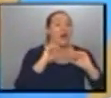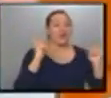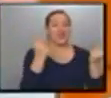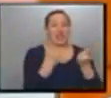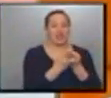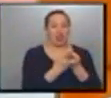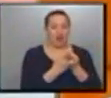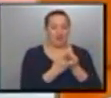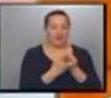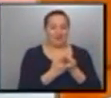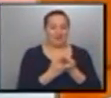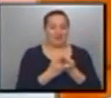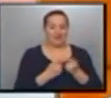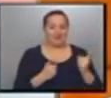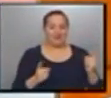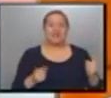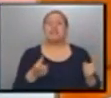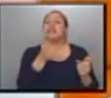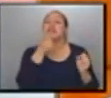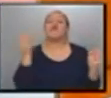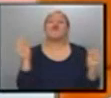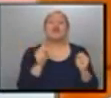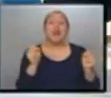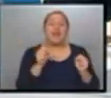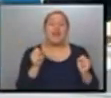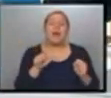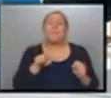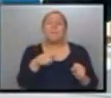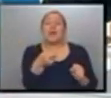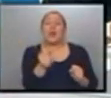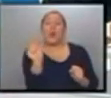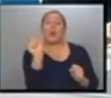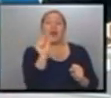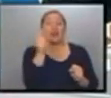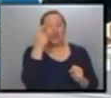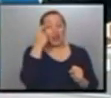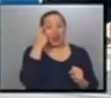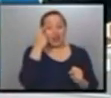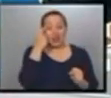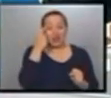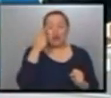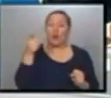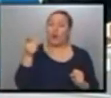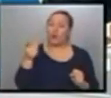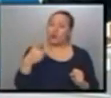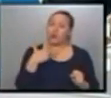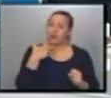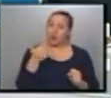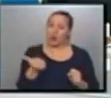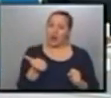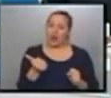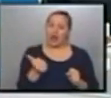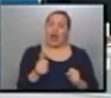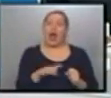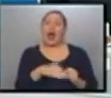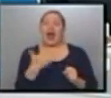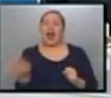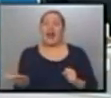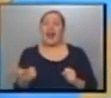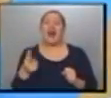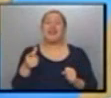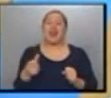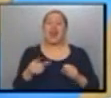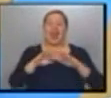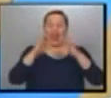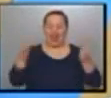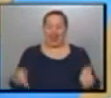calefacción. Y si hace mucho, pero mucho frío, depende de la prioridad de cada uno, ¿no? ¿Qué es cierto que usted pone a su hija al lado del piloto del calefactor